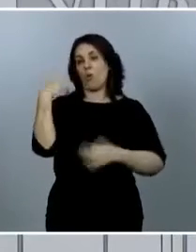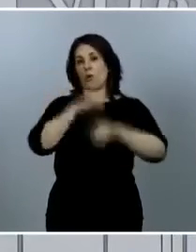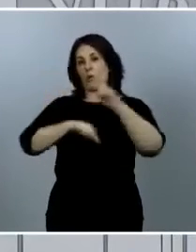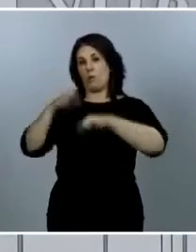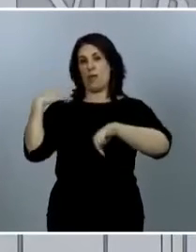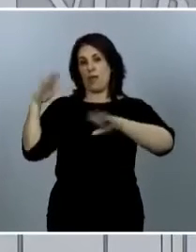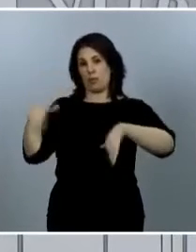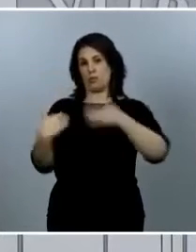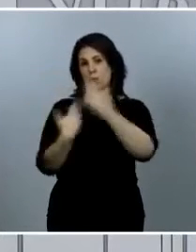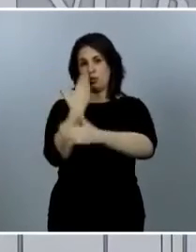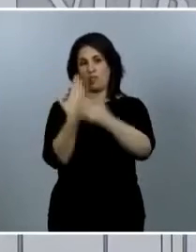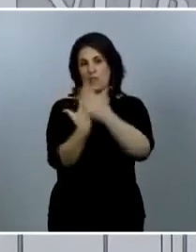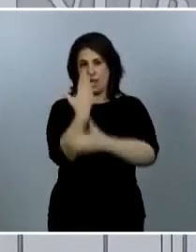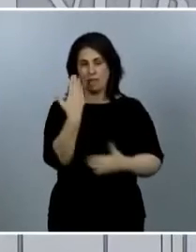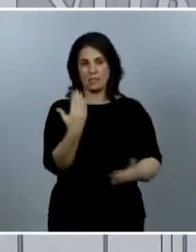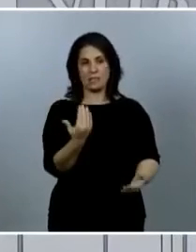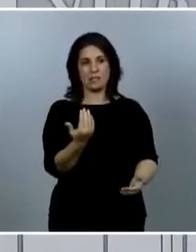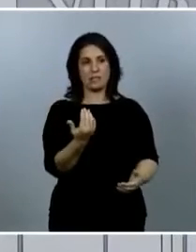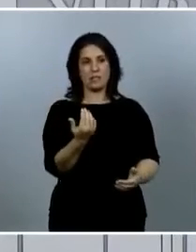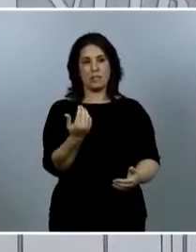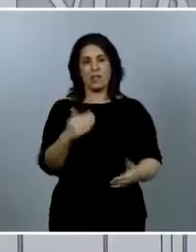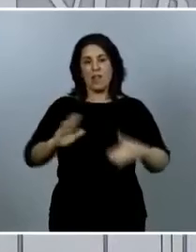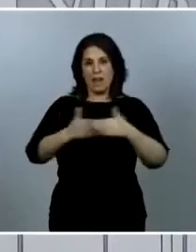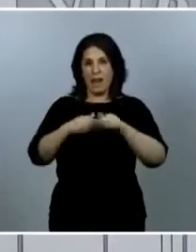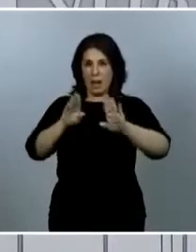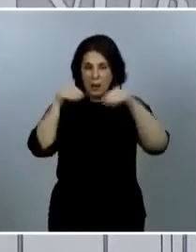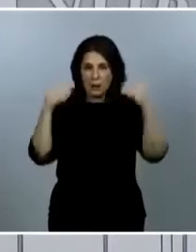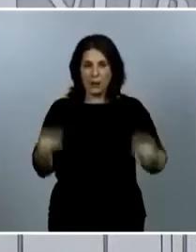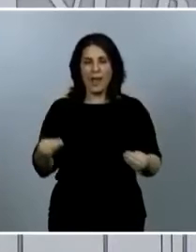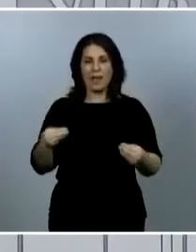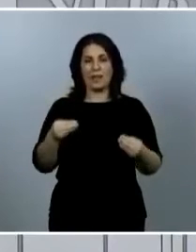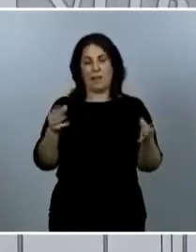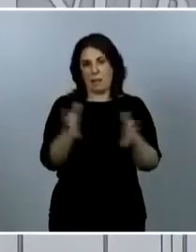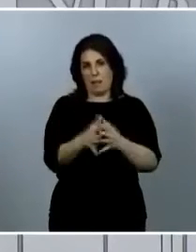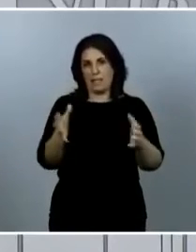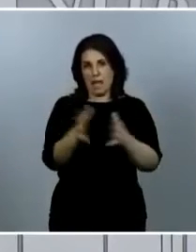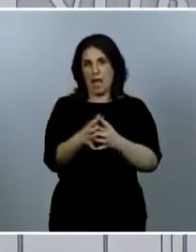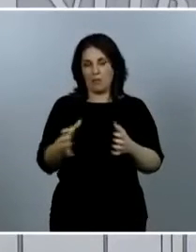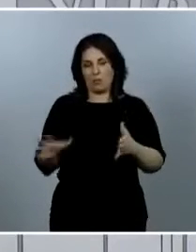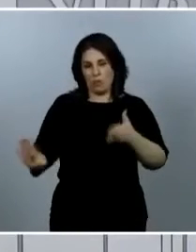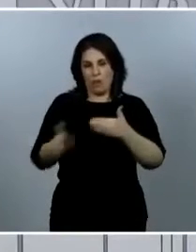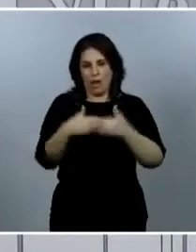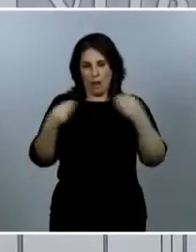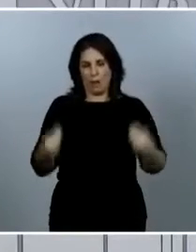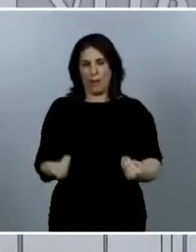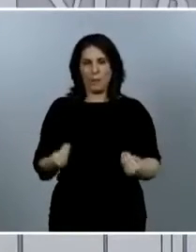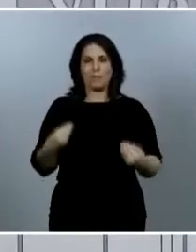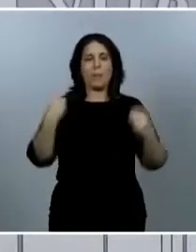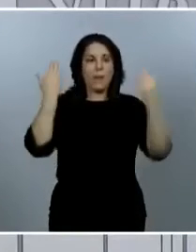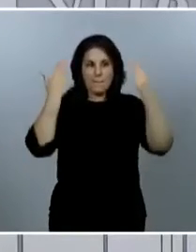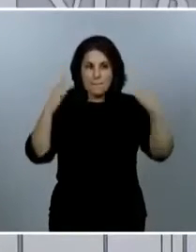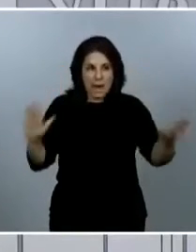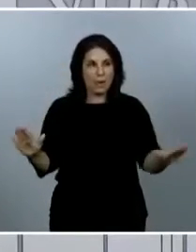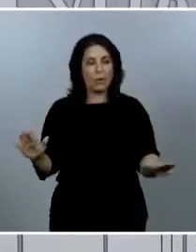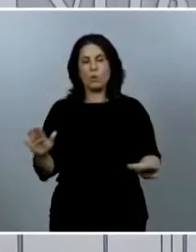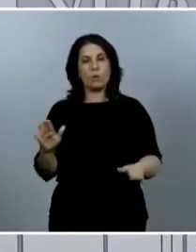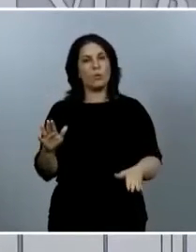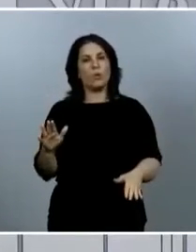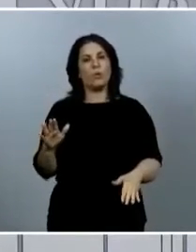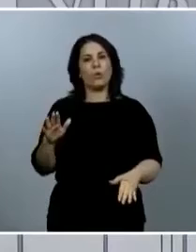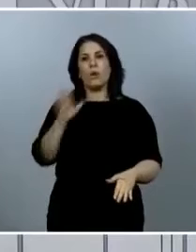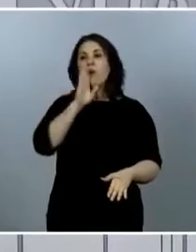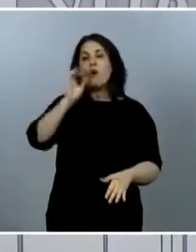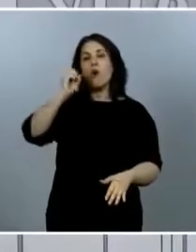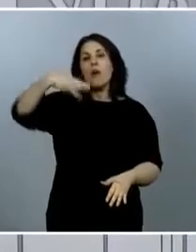no vamos a poder cerrar esas series que todos estamos deseando en todo caso lo que plantea la OMS son las dos